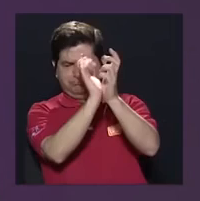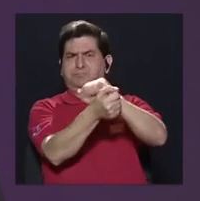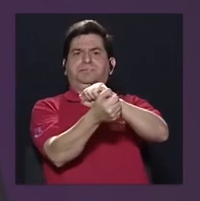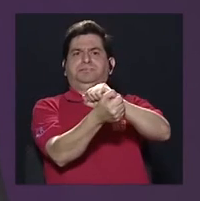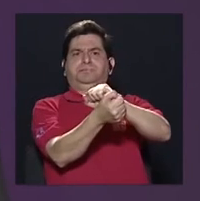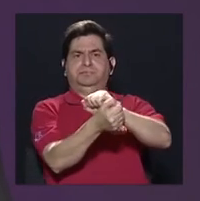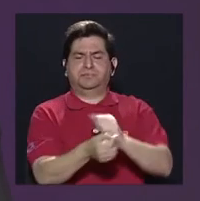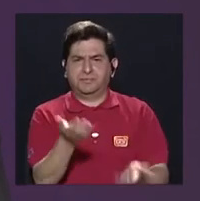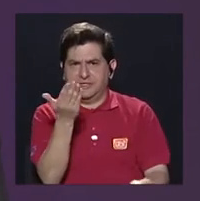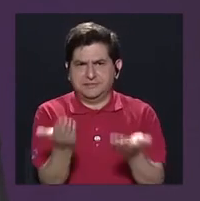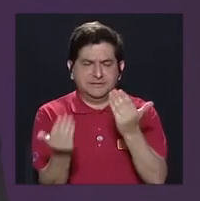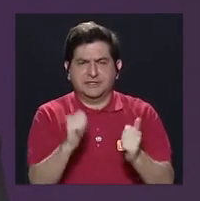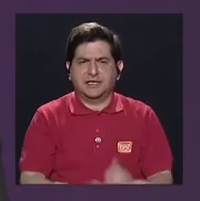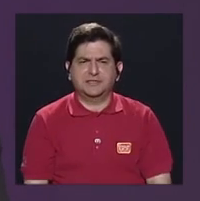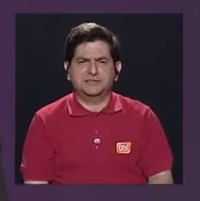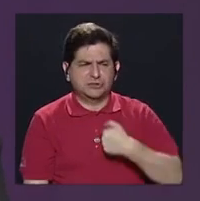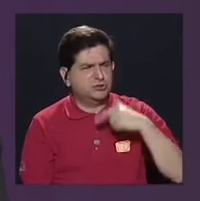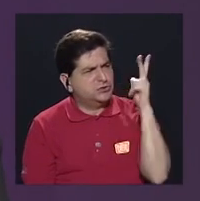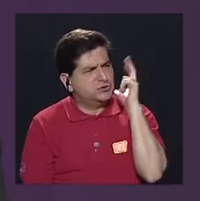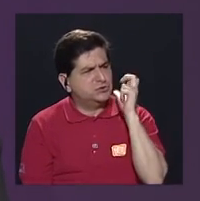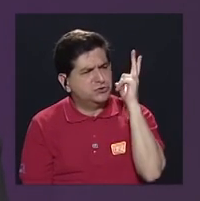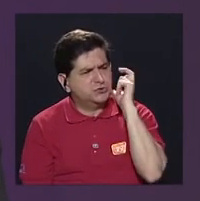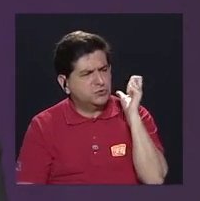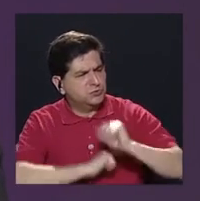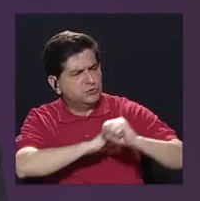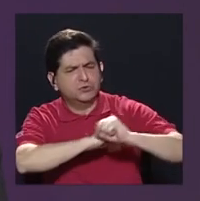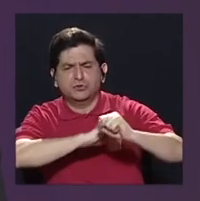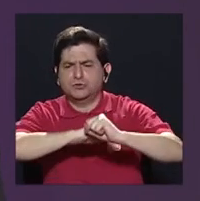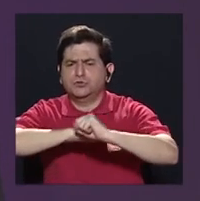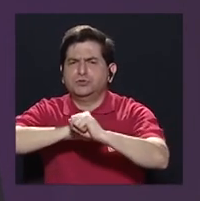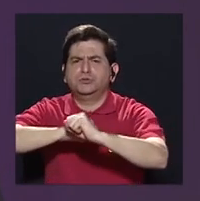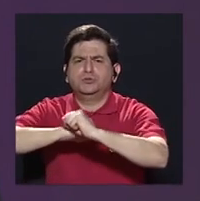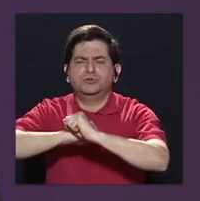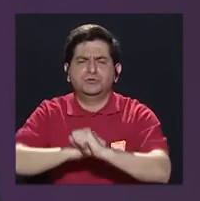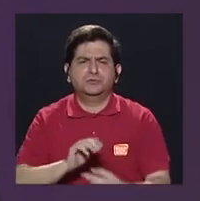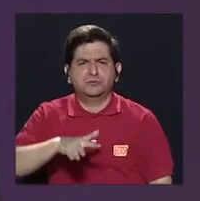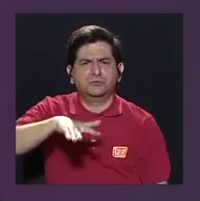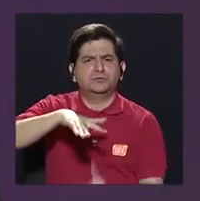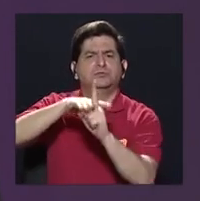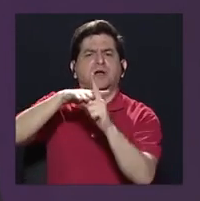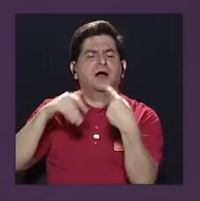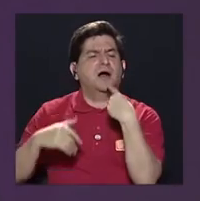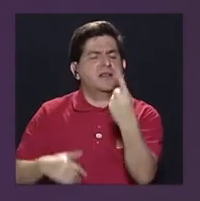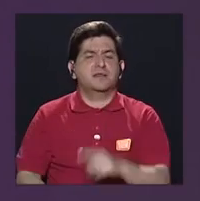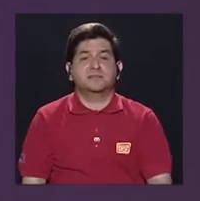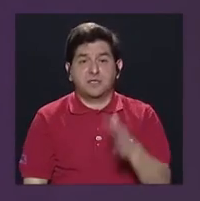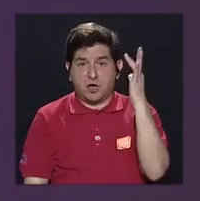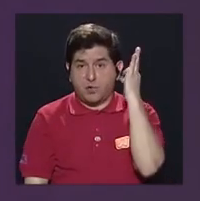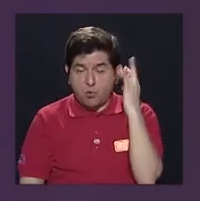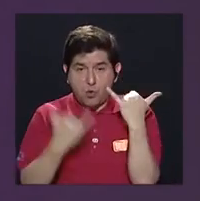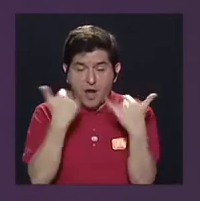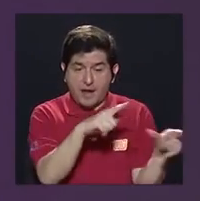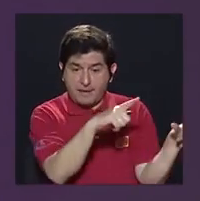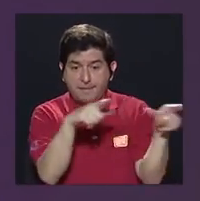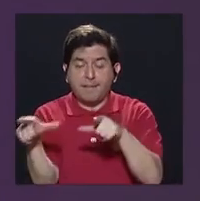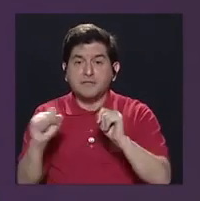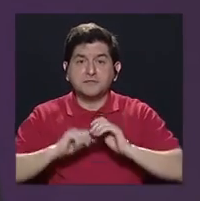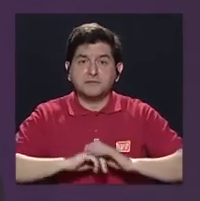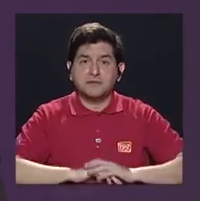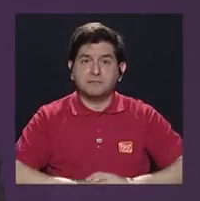un poco cuando yo escuchaba los anuncios y los spots publicitarios donde decía, mujer, ya estás lista.